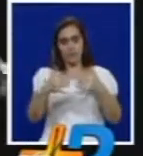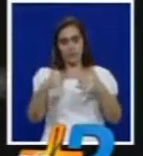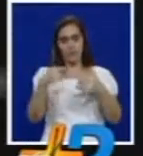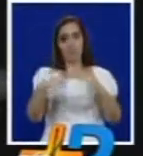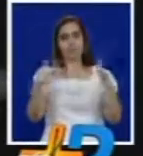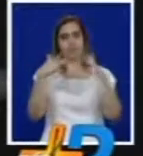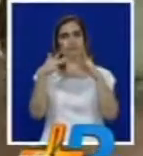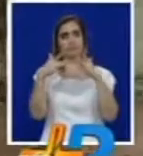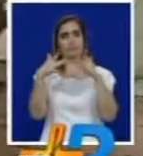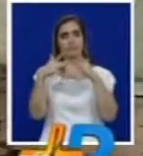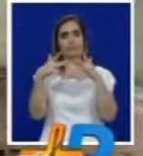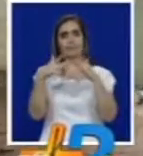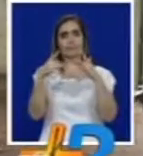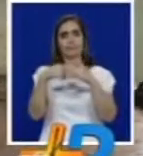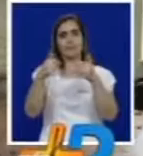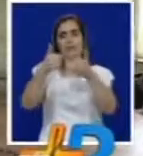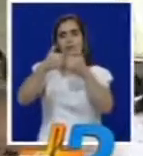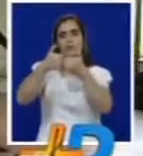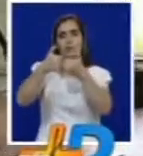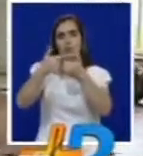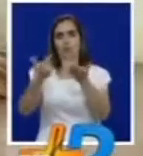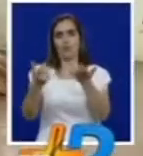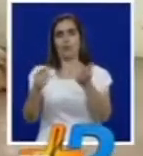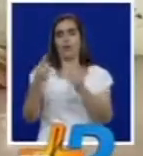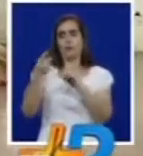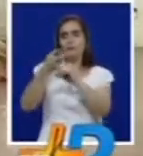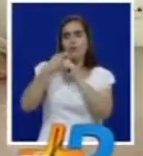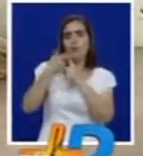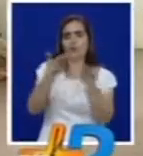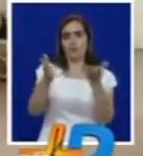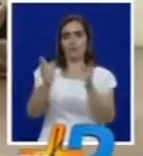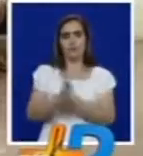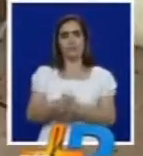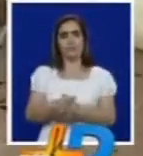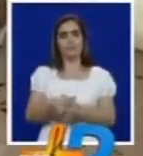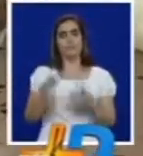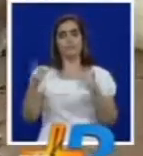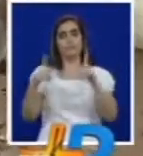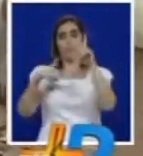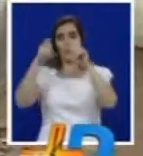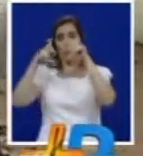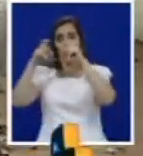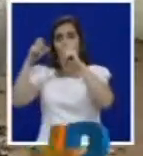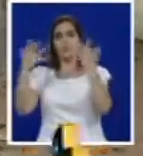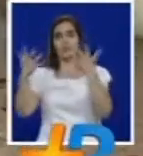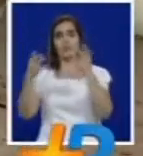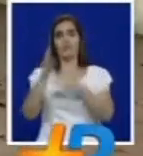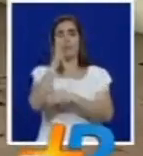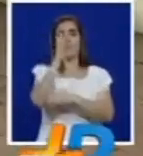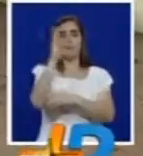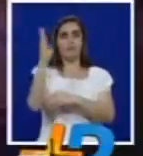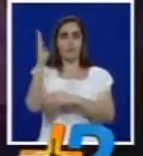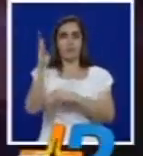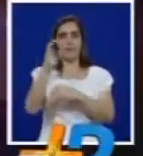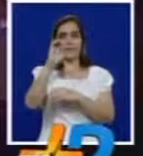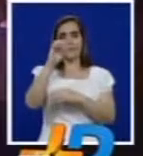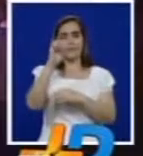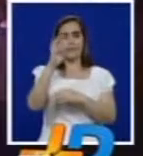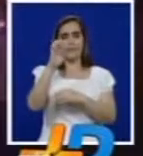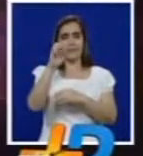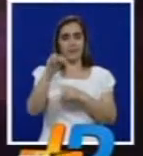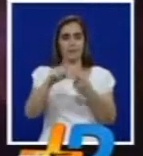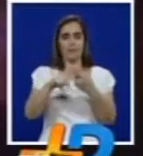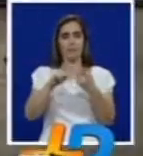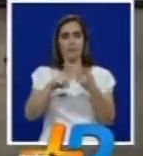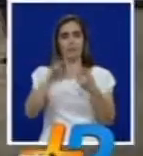relacionados con el noviazgo con conseguir pareja Los centros de recolección del archivo fotográfico son la Biblioteca del Centenario Nuevo Latir